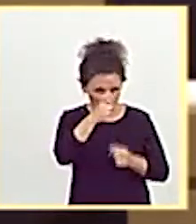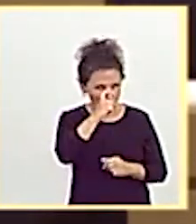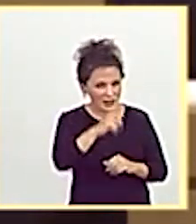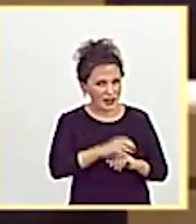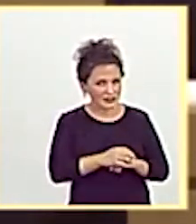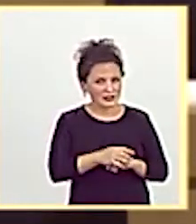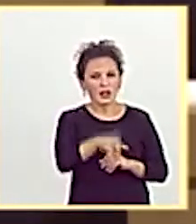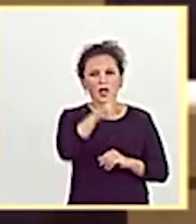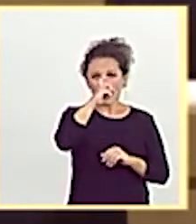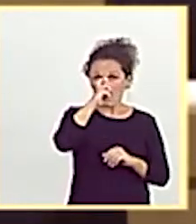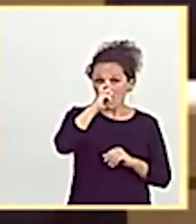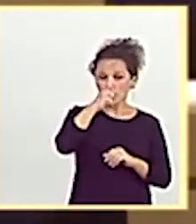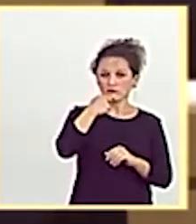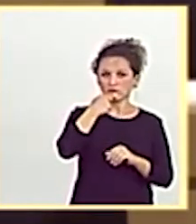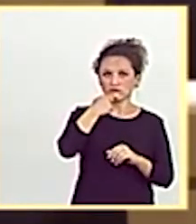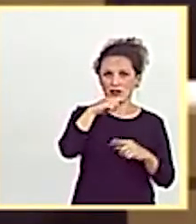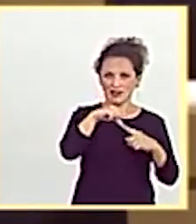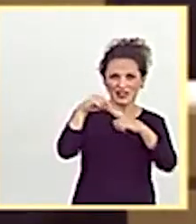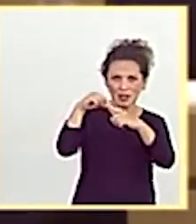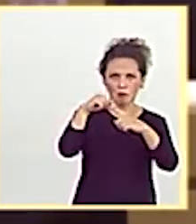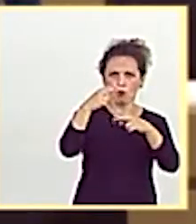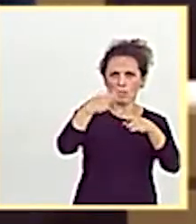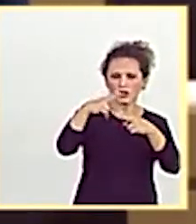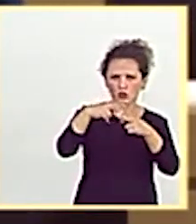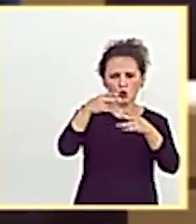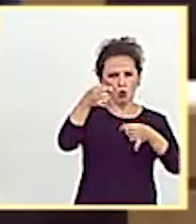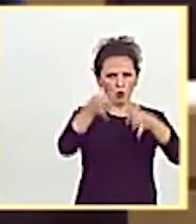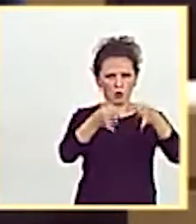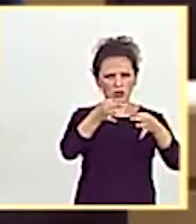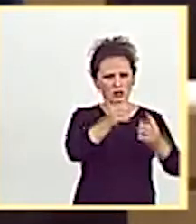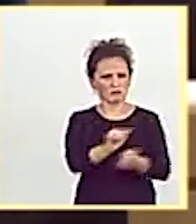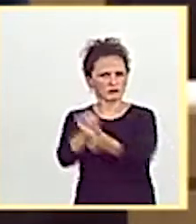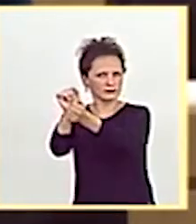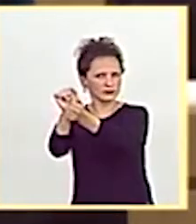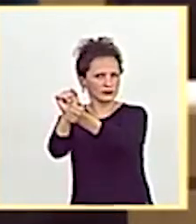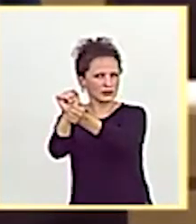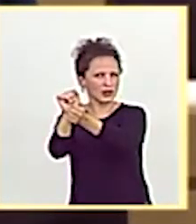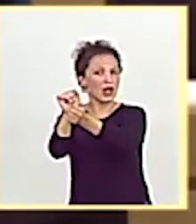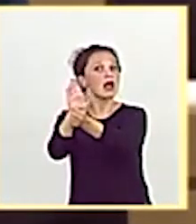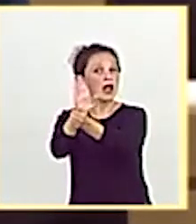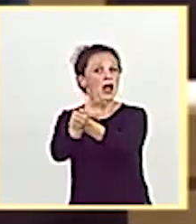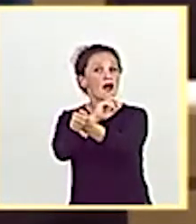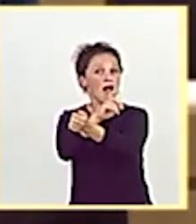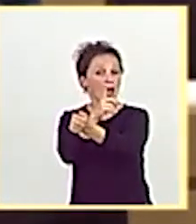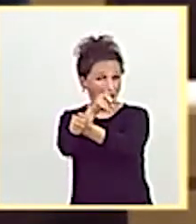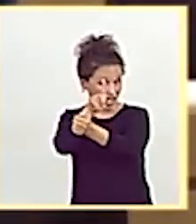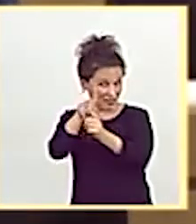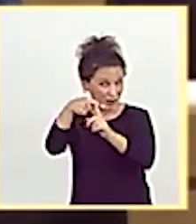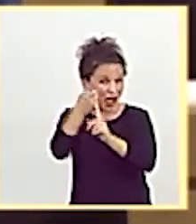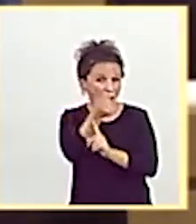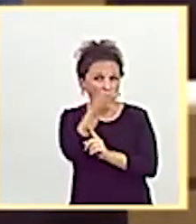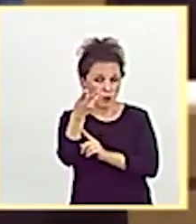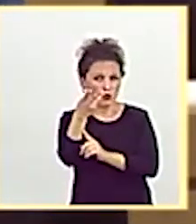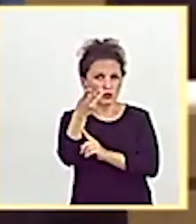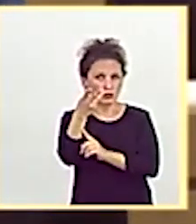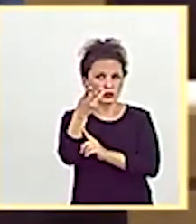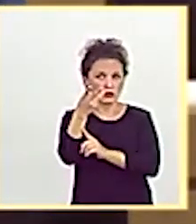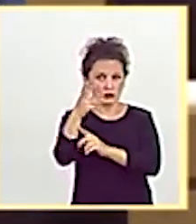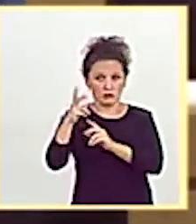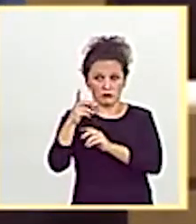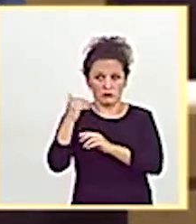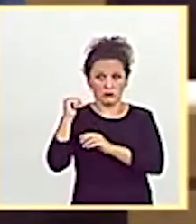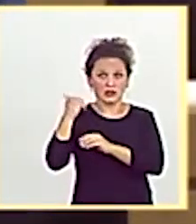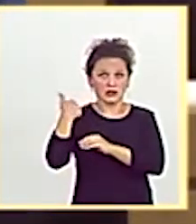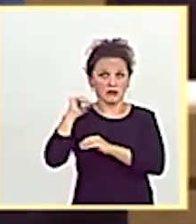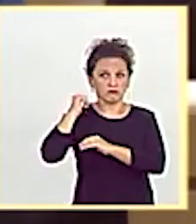sociales y políticos mal juzgados e encarcelados? Por cierto, algunos ya llevan más tiempo en inclusión con usted de vicepresidente